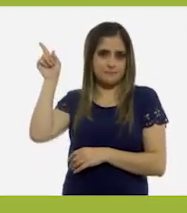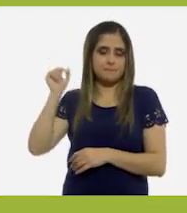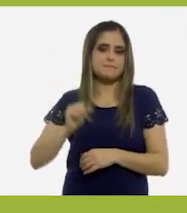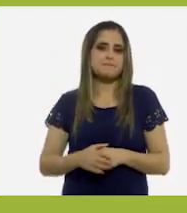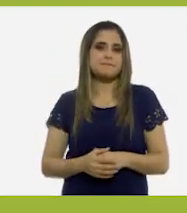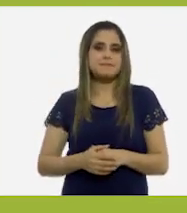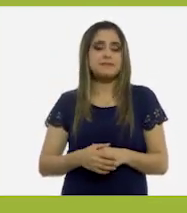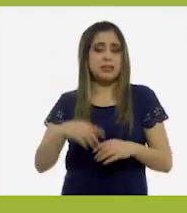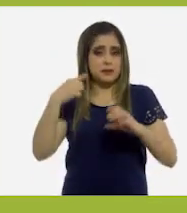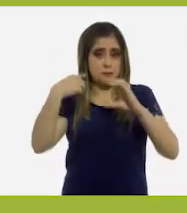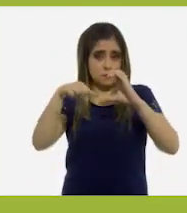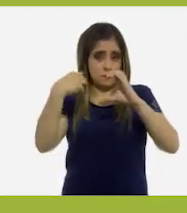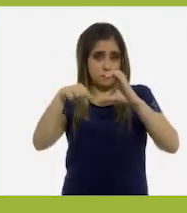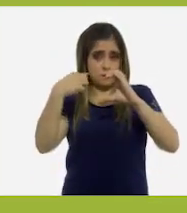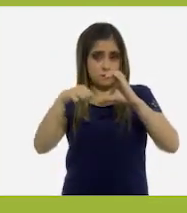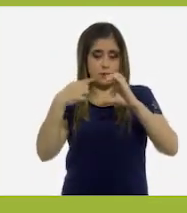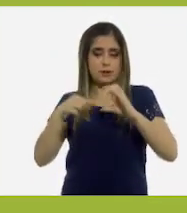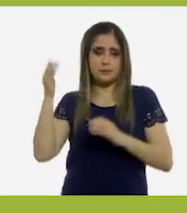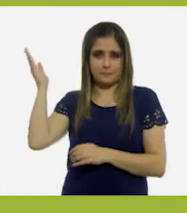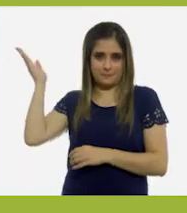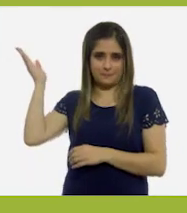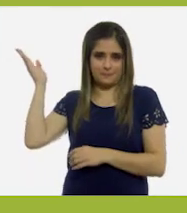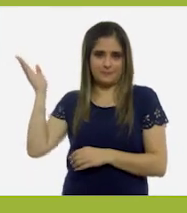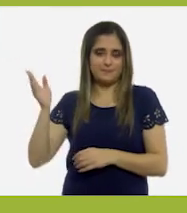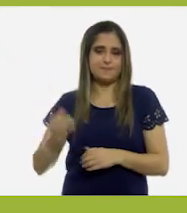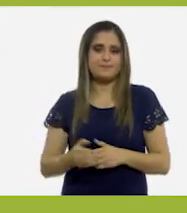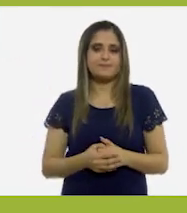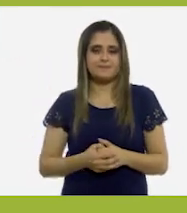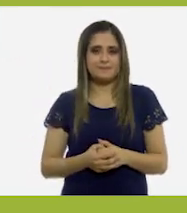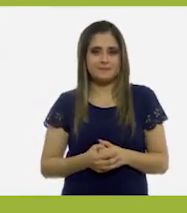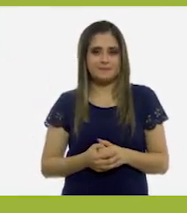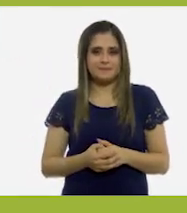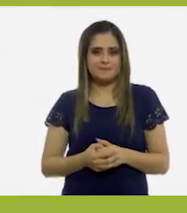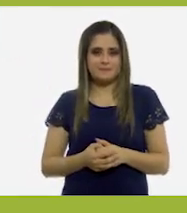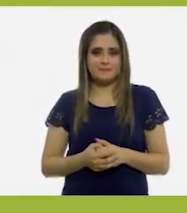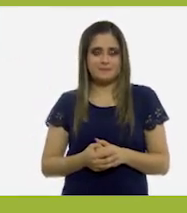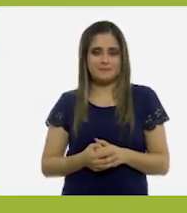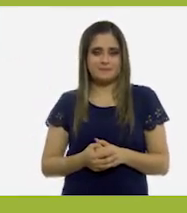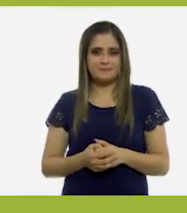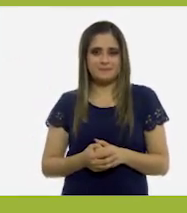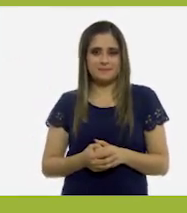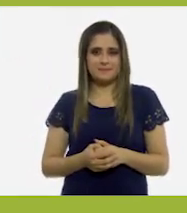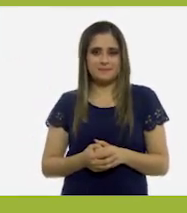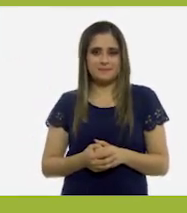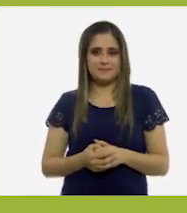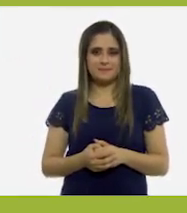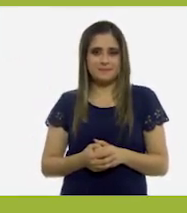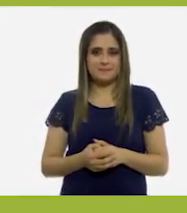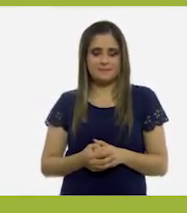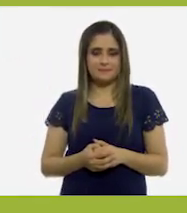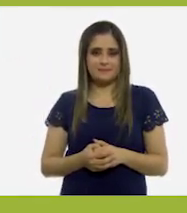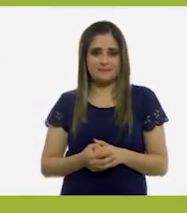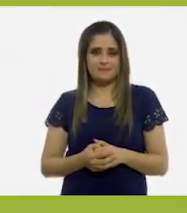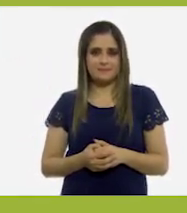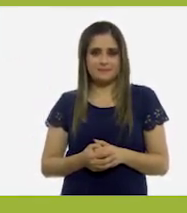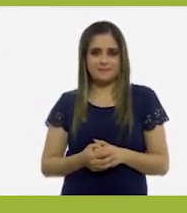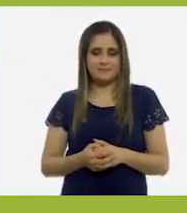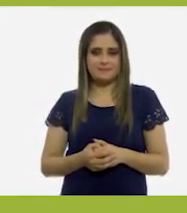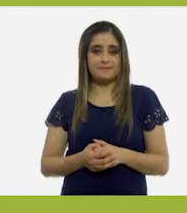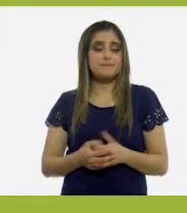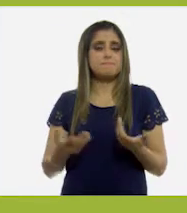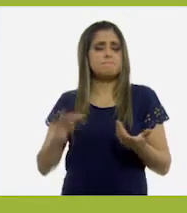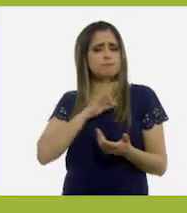Correo, buzón.escolar.arroba.nube.cep.gov.mx